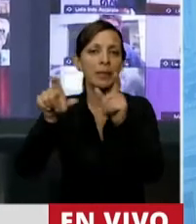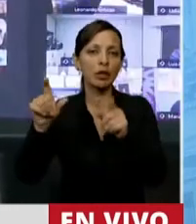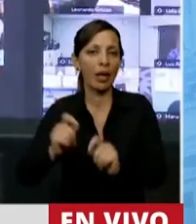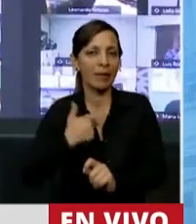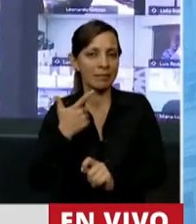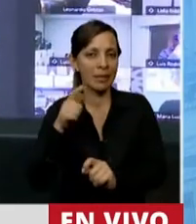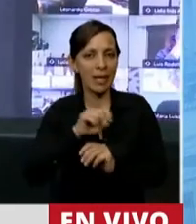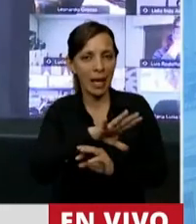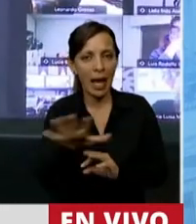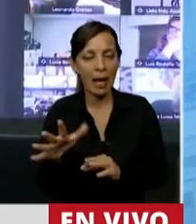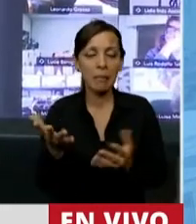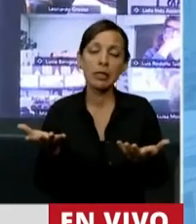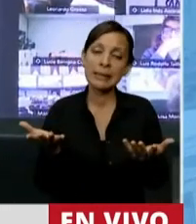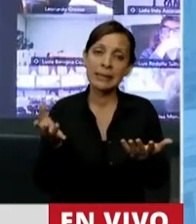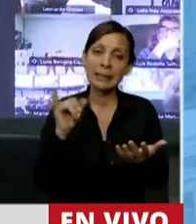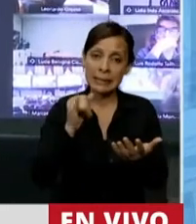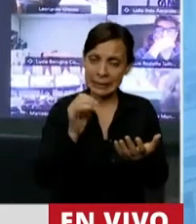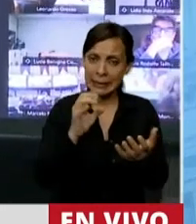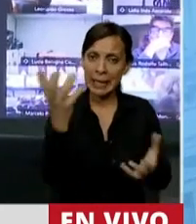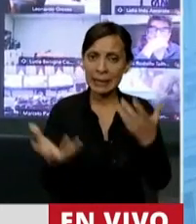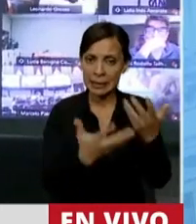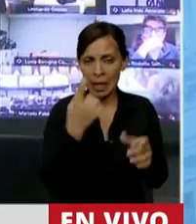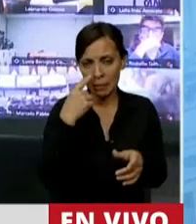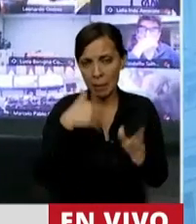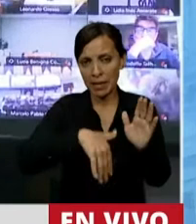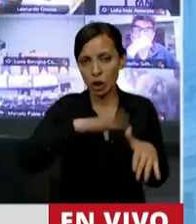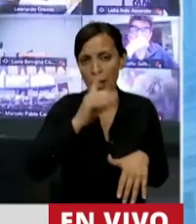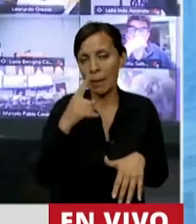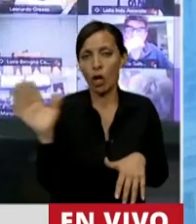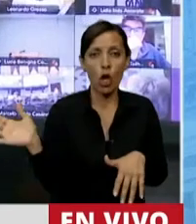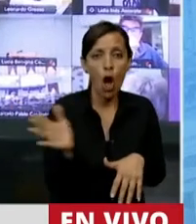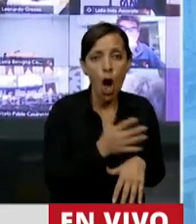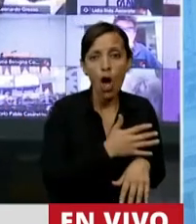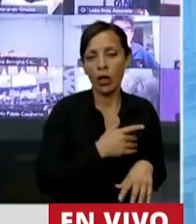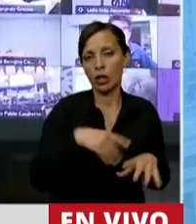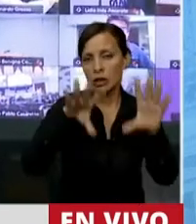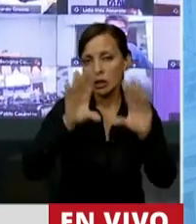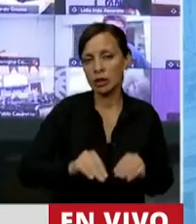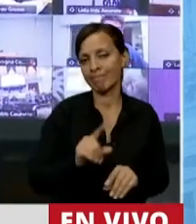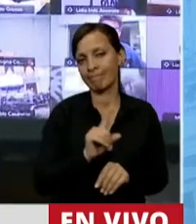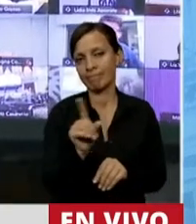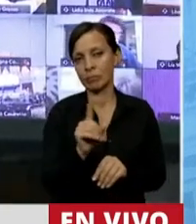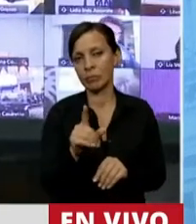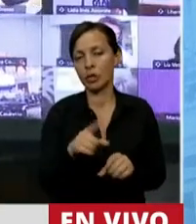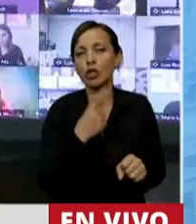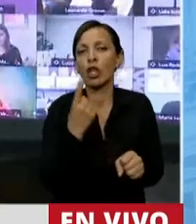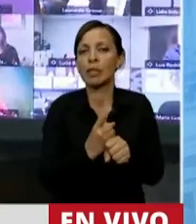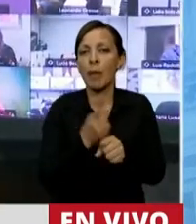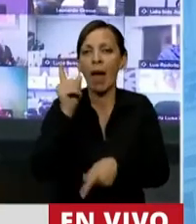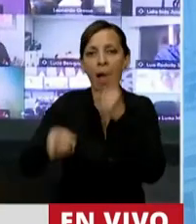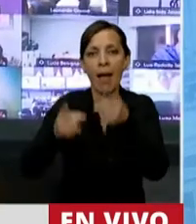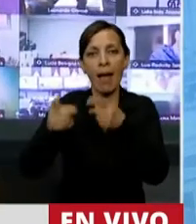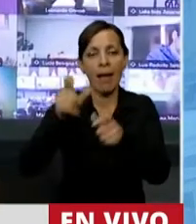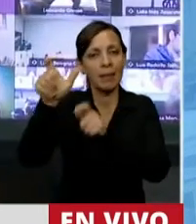La verdad que si bien muchos de los incendios forestales son intencionales, la verdad que no todos lo son y no se puede criminalizar a los